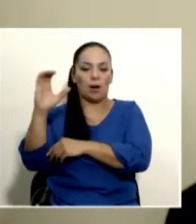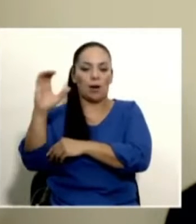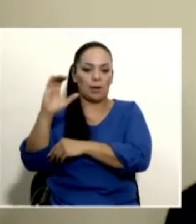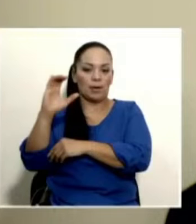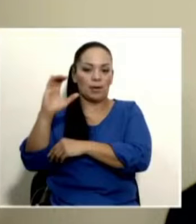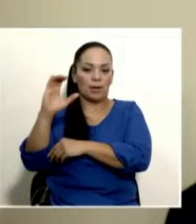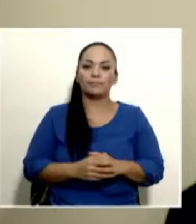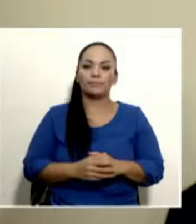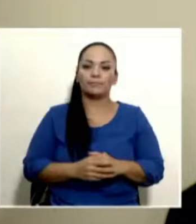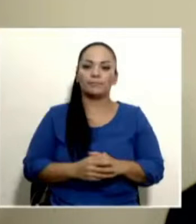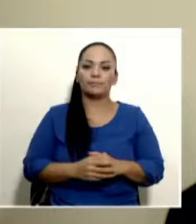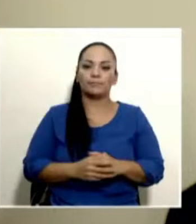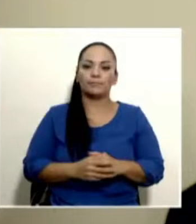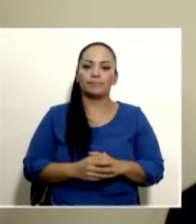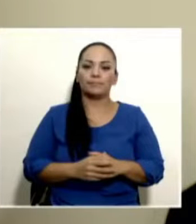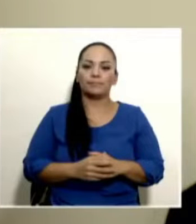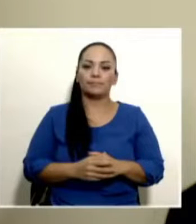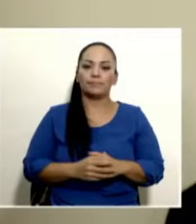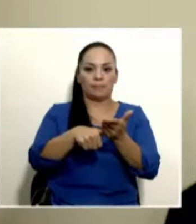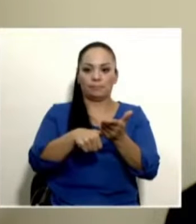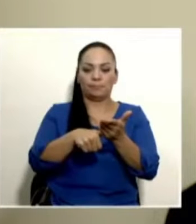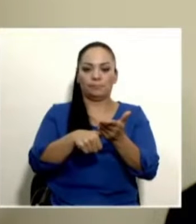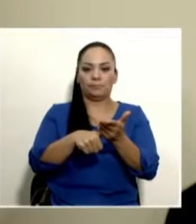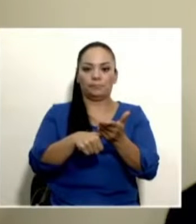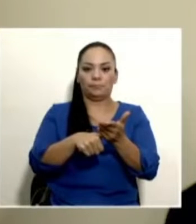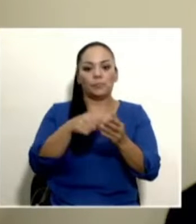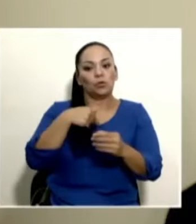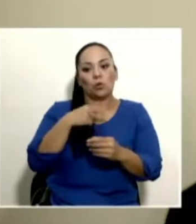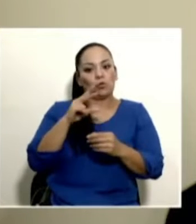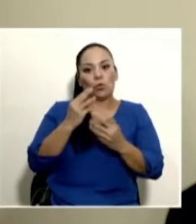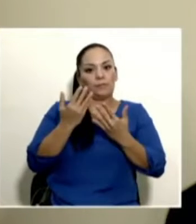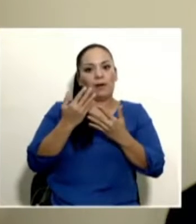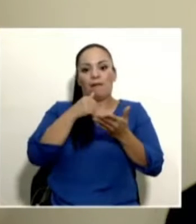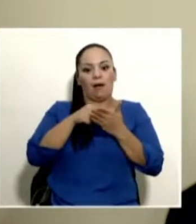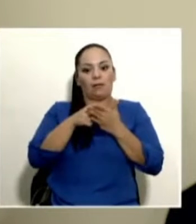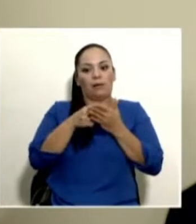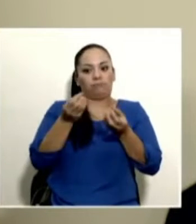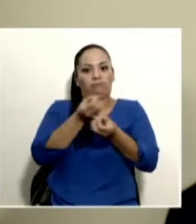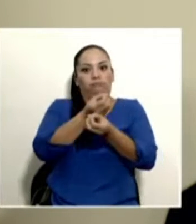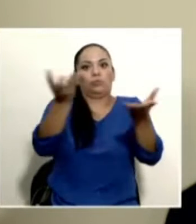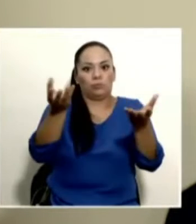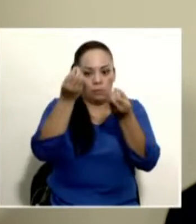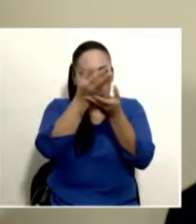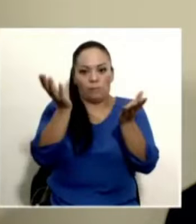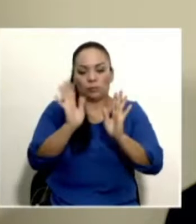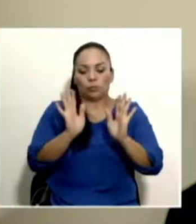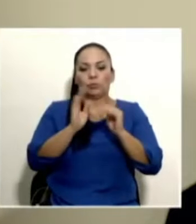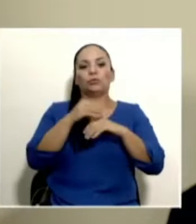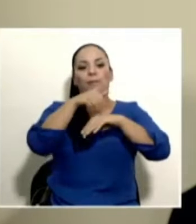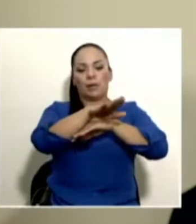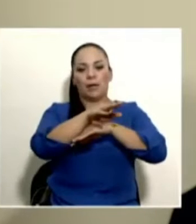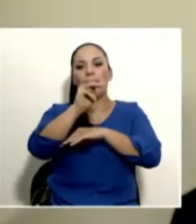Yo envié una carta que no esperaba que se hiciera pública, no era la intención, a don Mario